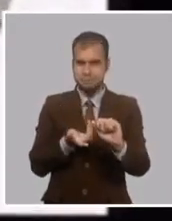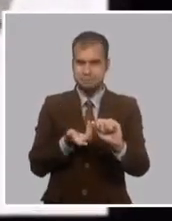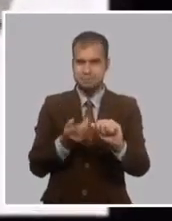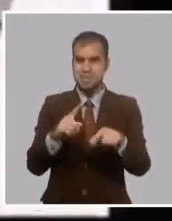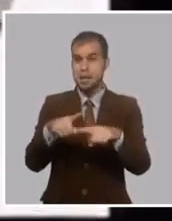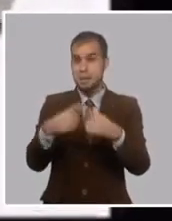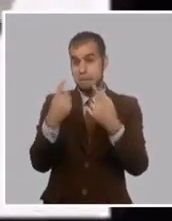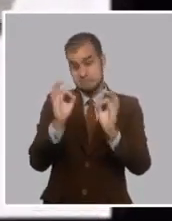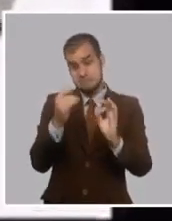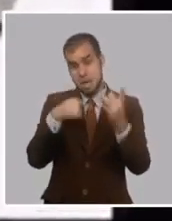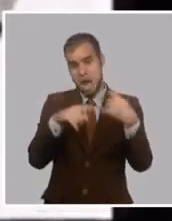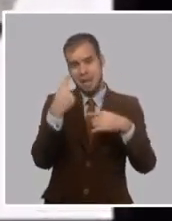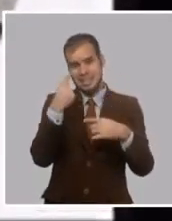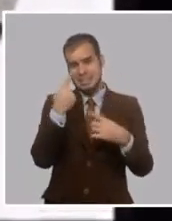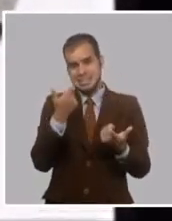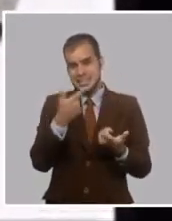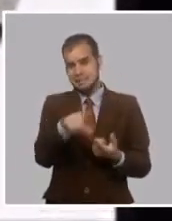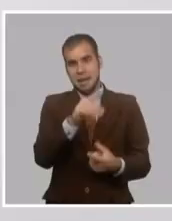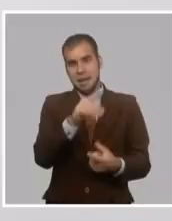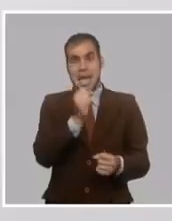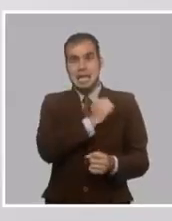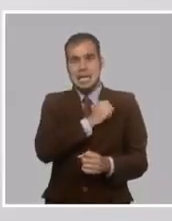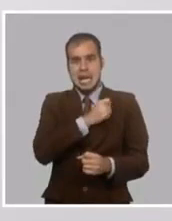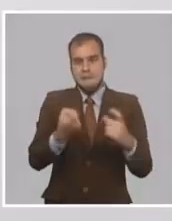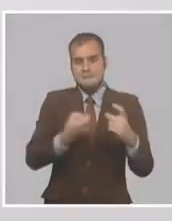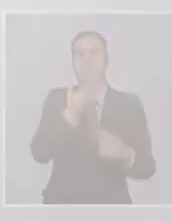salir como ha salido ahora, dando vueltas de carneros.